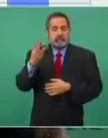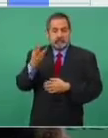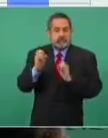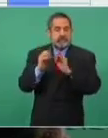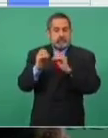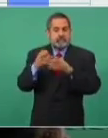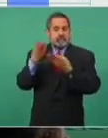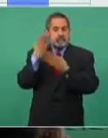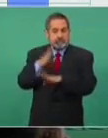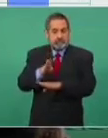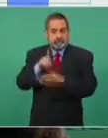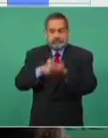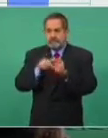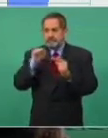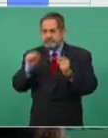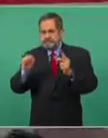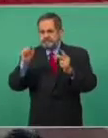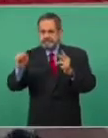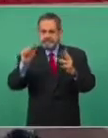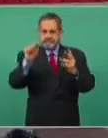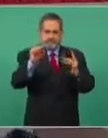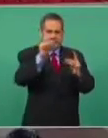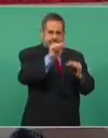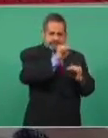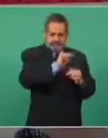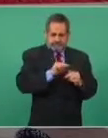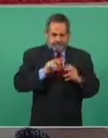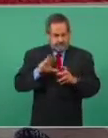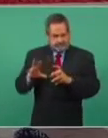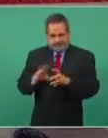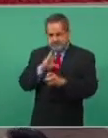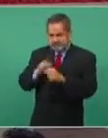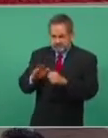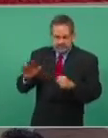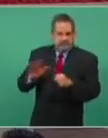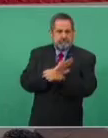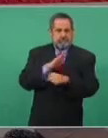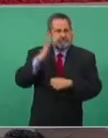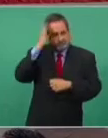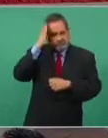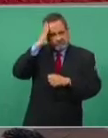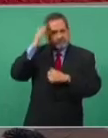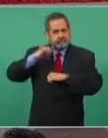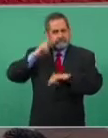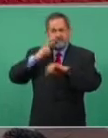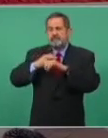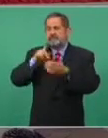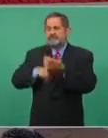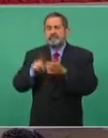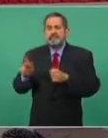quiere decir que en todas las cabeceras municipales.